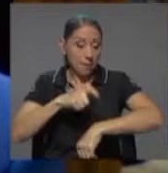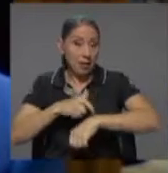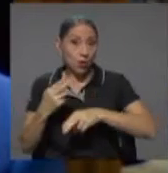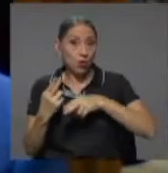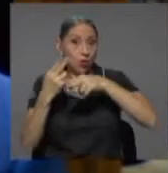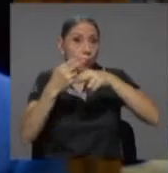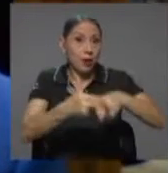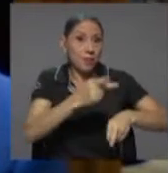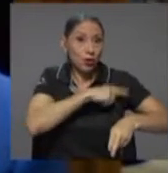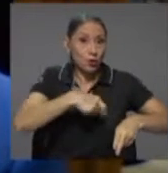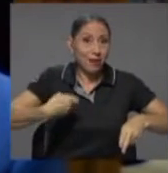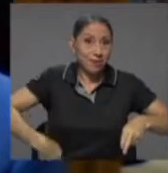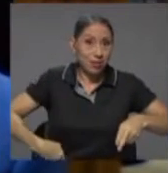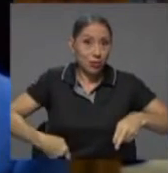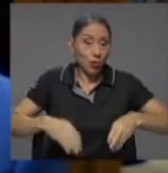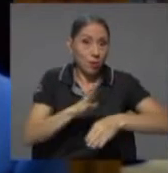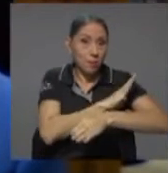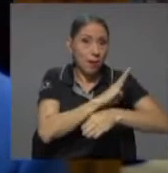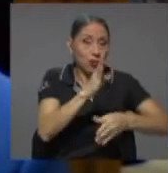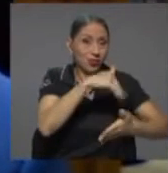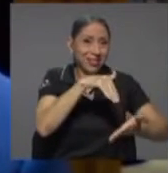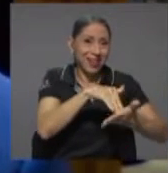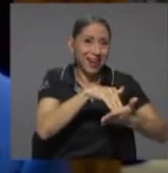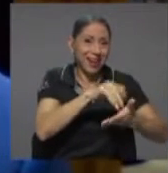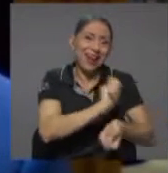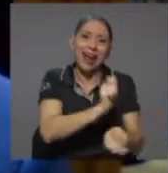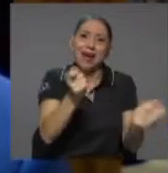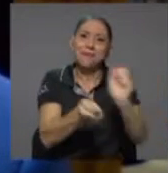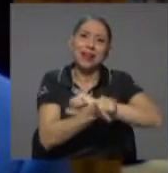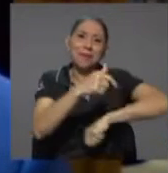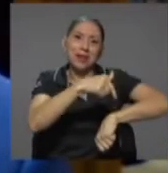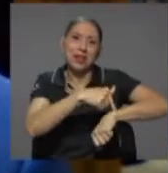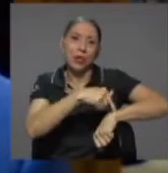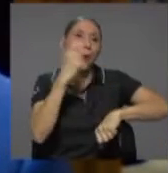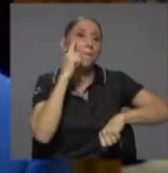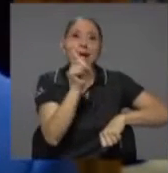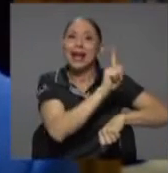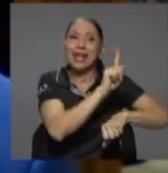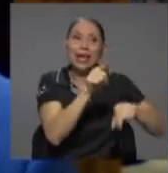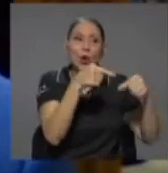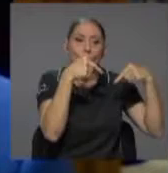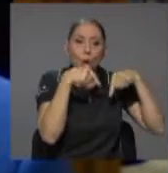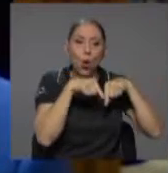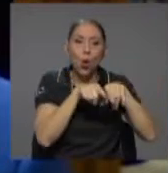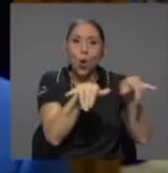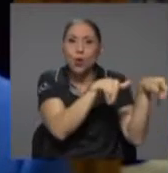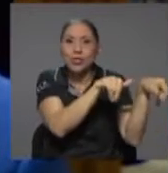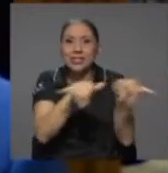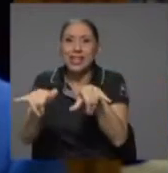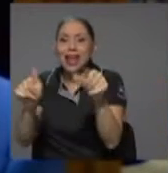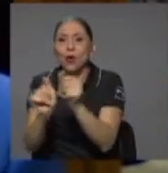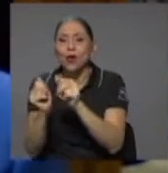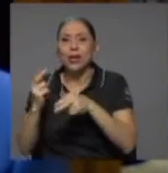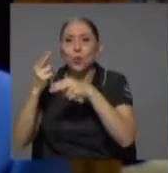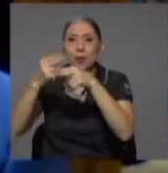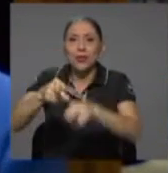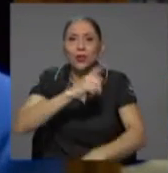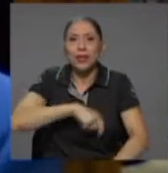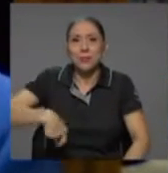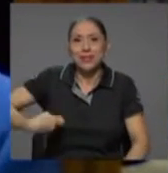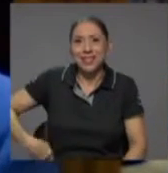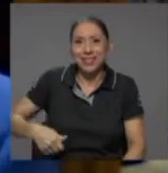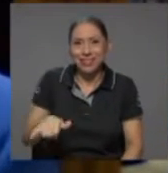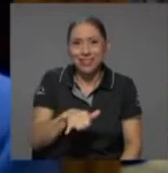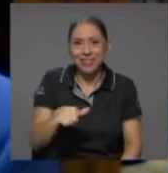del Banco Central, de modo que no coincida enteramente con el del presidente de la República, como ocurre hoy en día, sino que estuviera